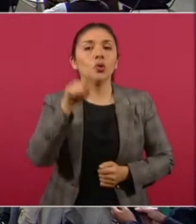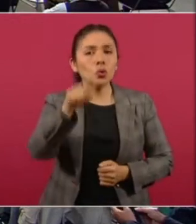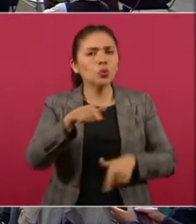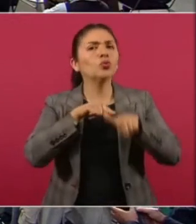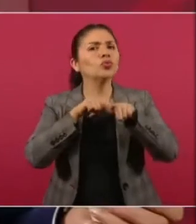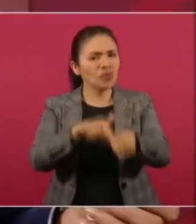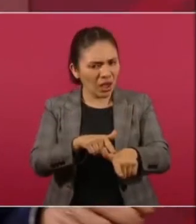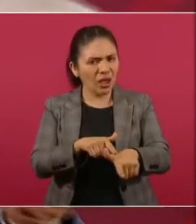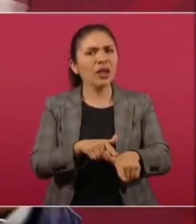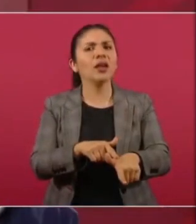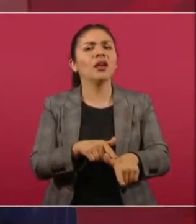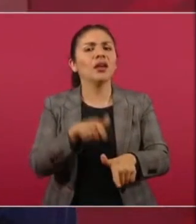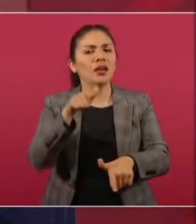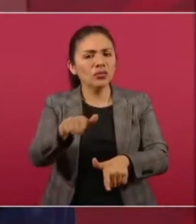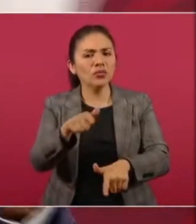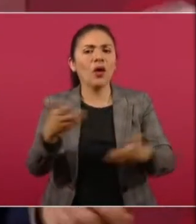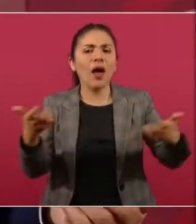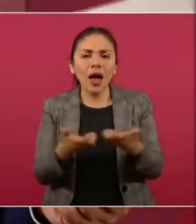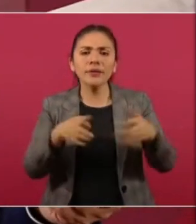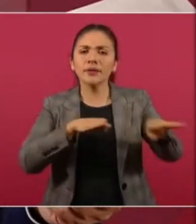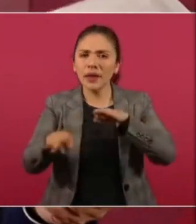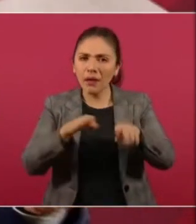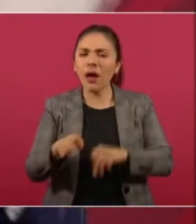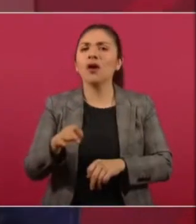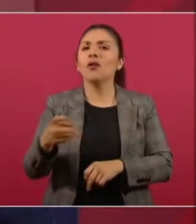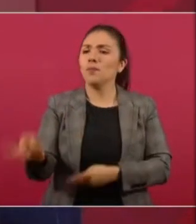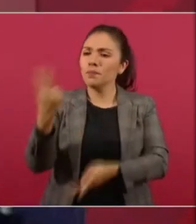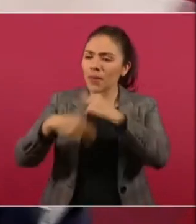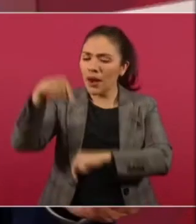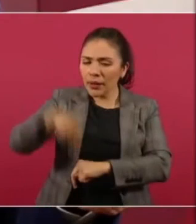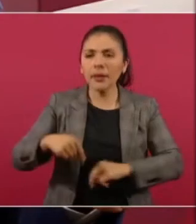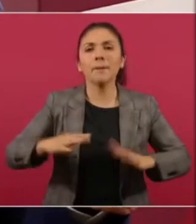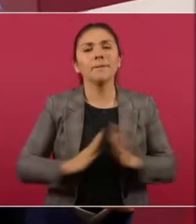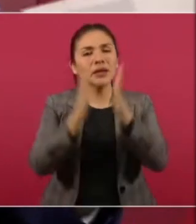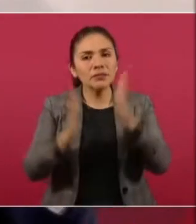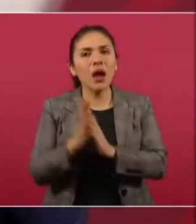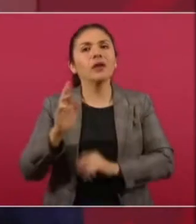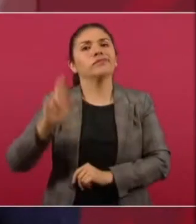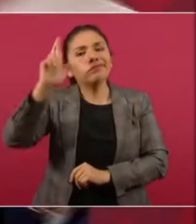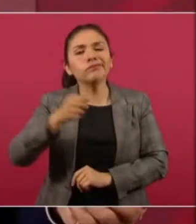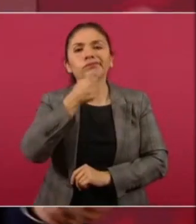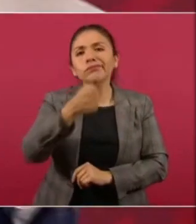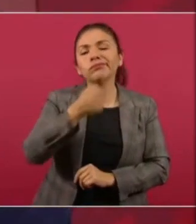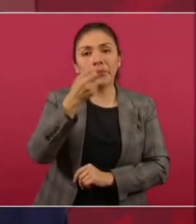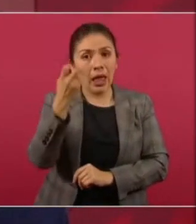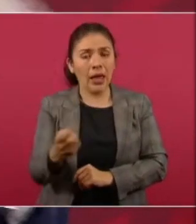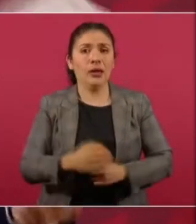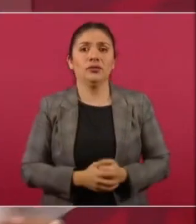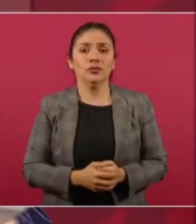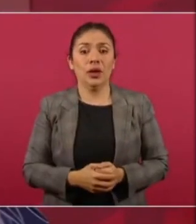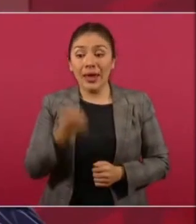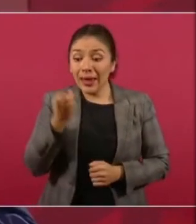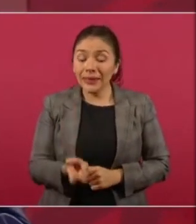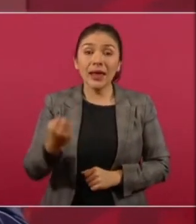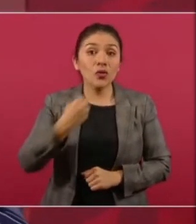seguir tomando la palabra y participando. Y todos. Y esta